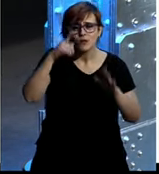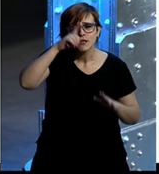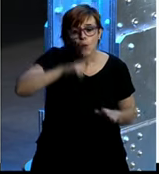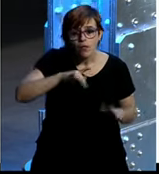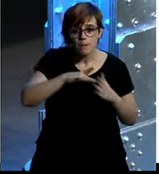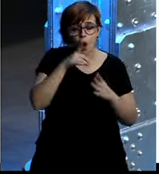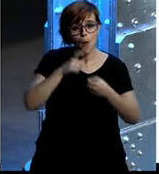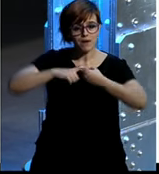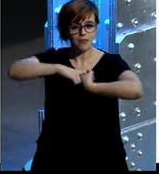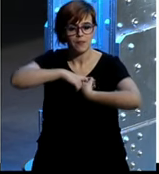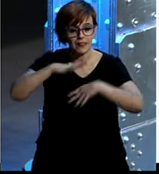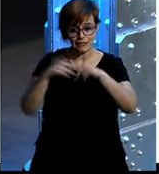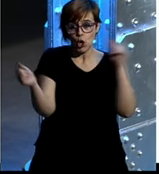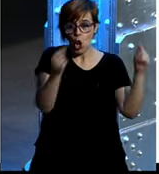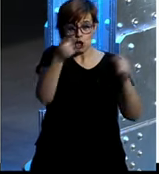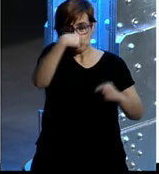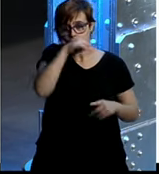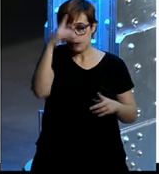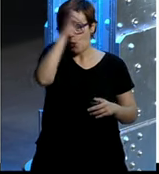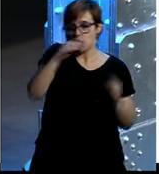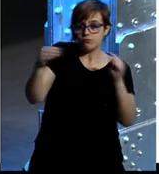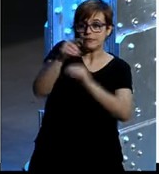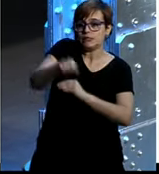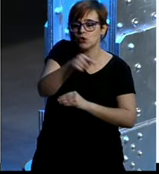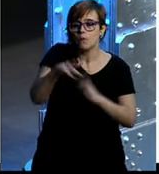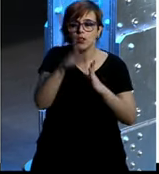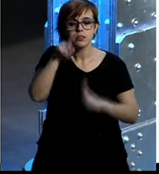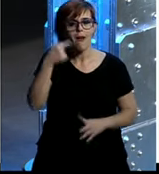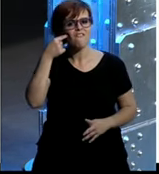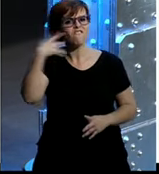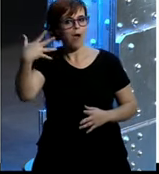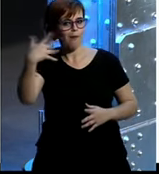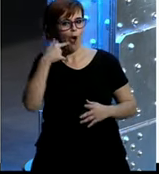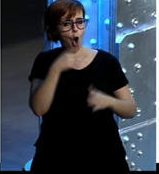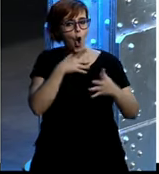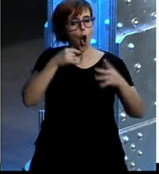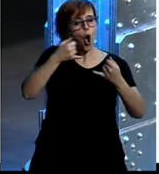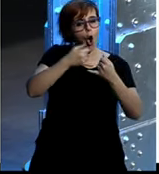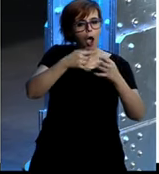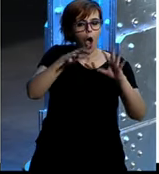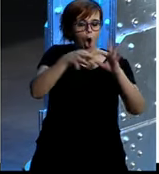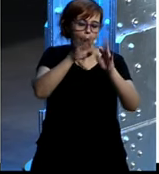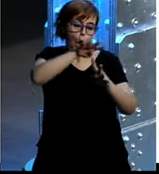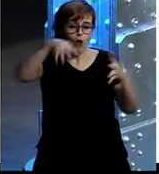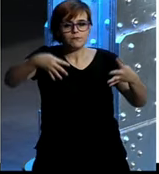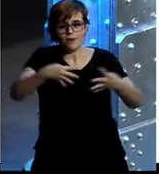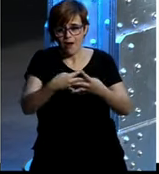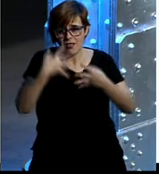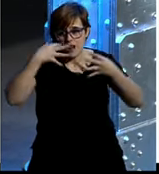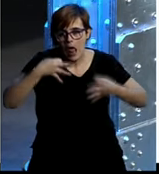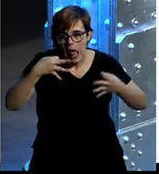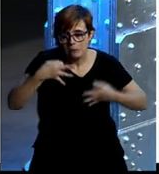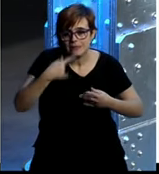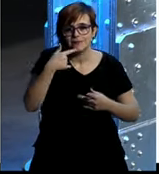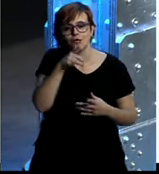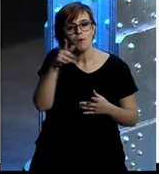los restos de participantes del coloquio, es que la reputación online no se está midiendo realmente como se está midiendo